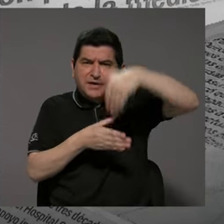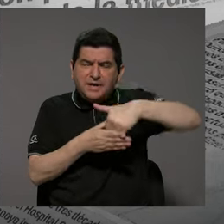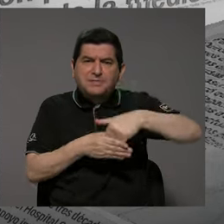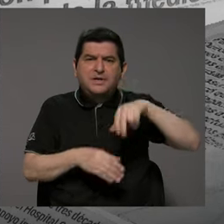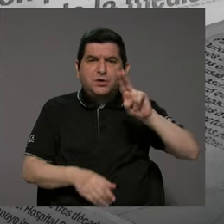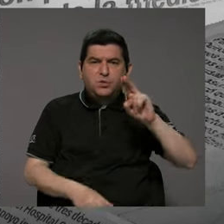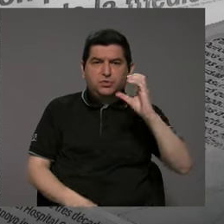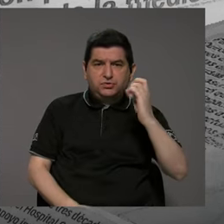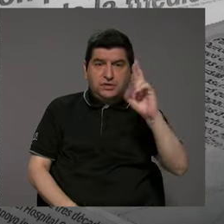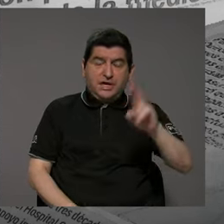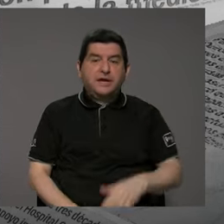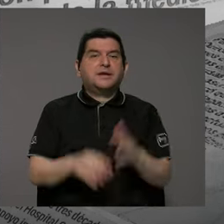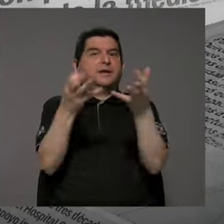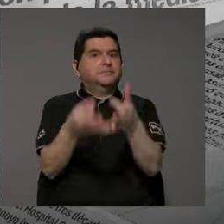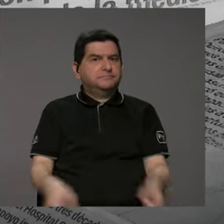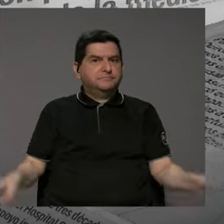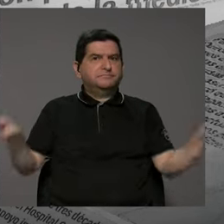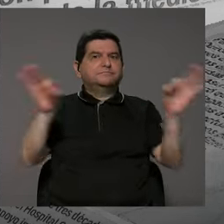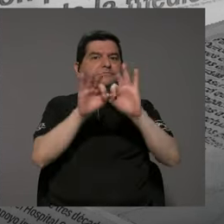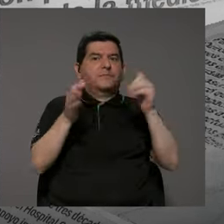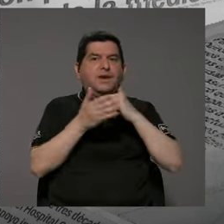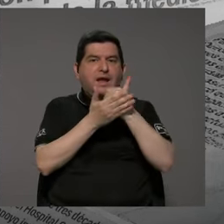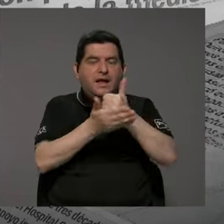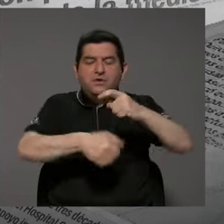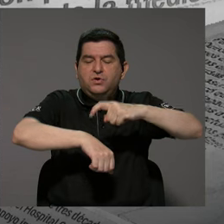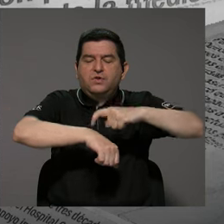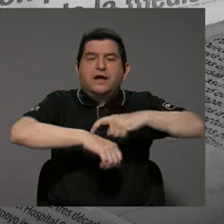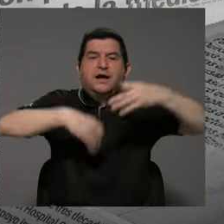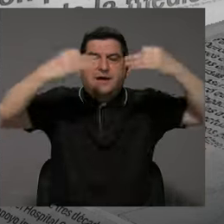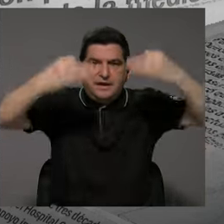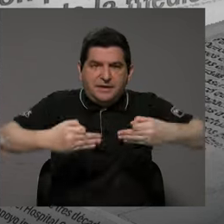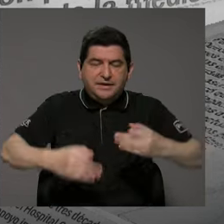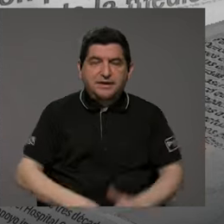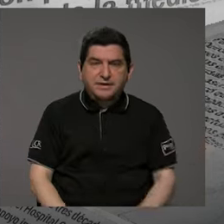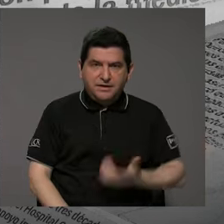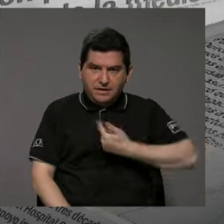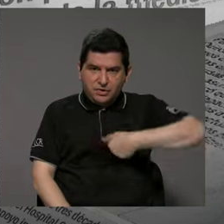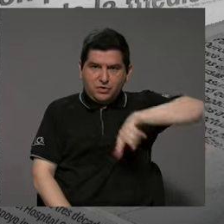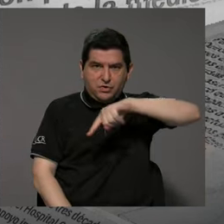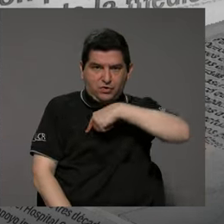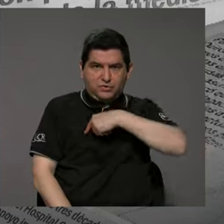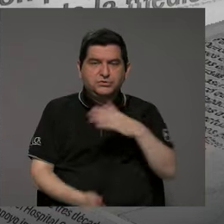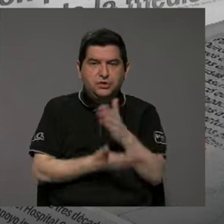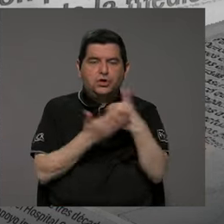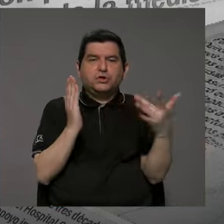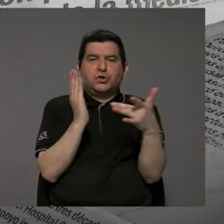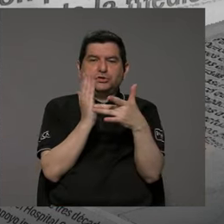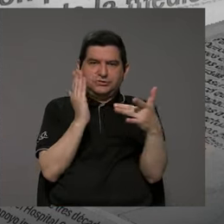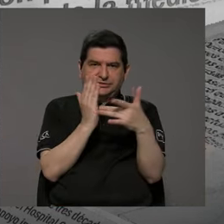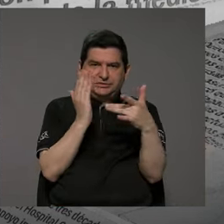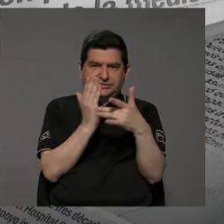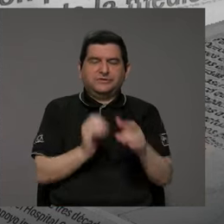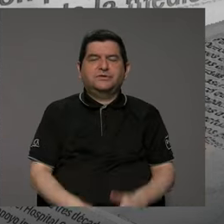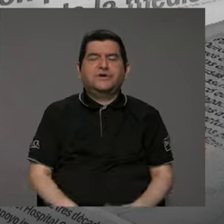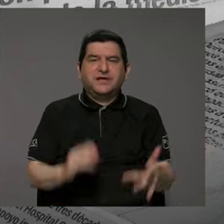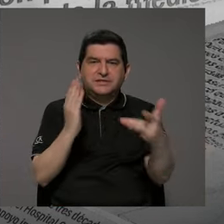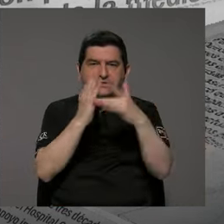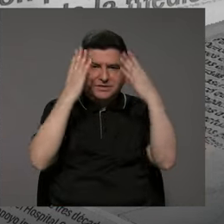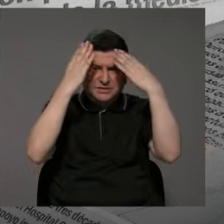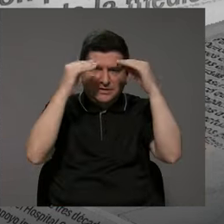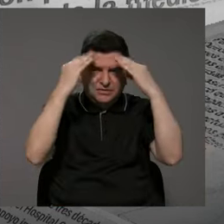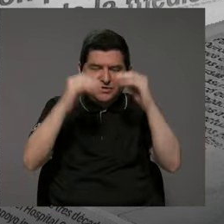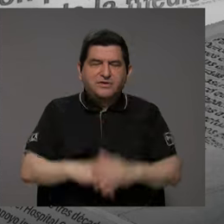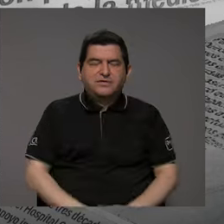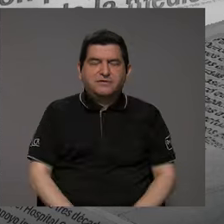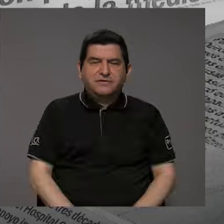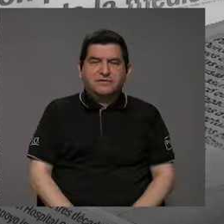de Costa Rica, son muy importantes para ayudar a esa toma de decisiones, tanto nosotros que es en el sector, la parte tecnológica, tecnologías de información y comunicación,